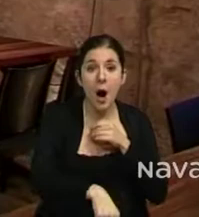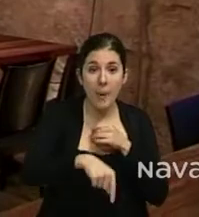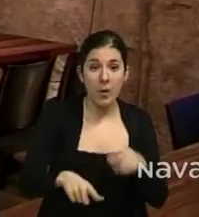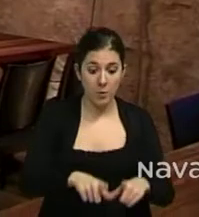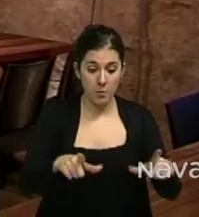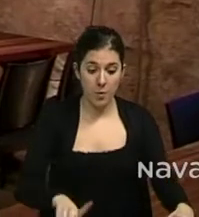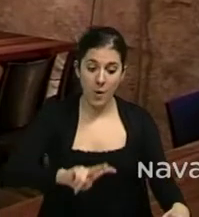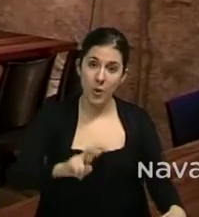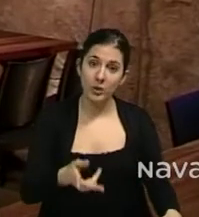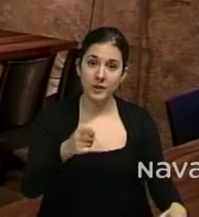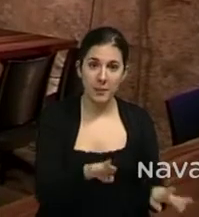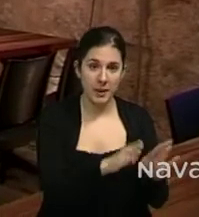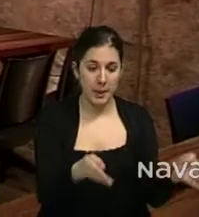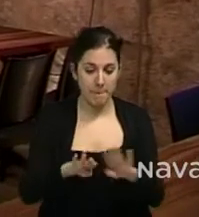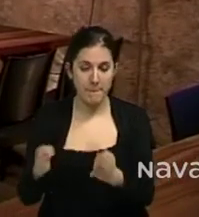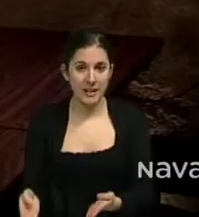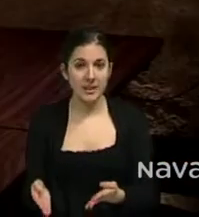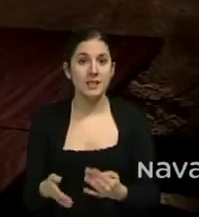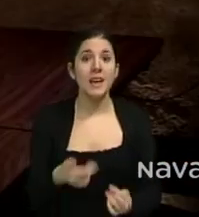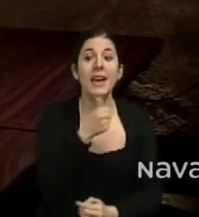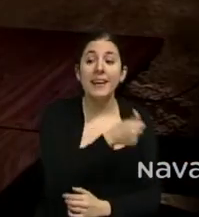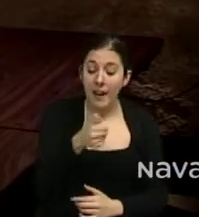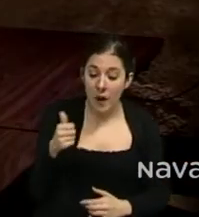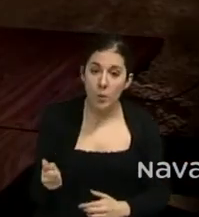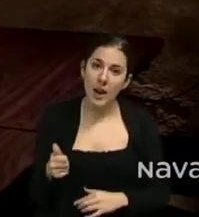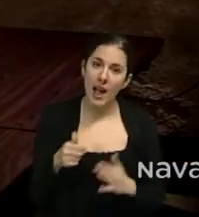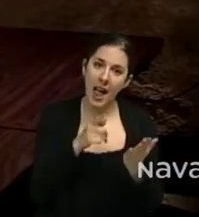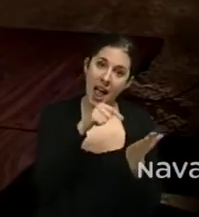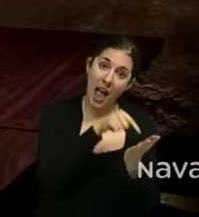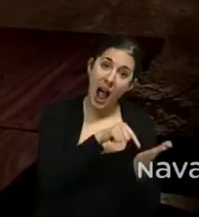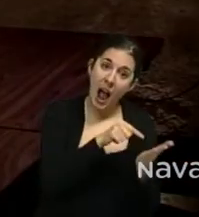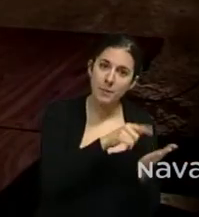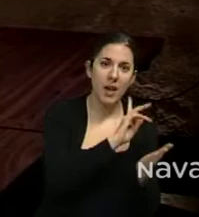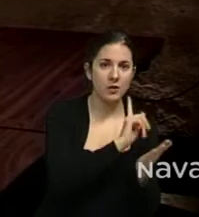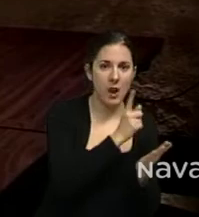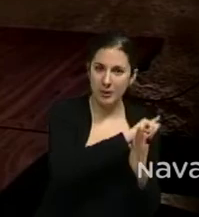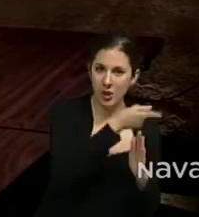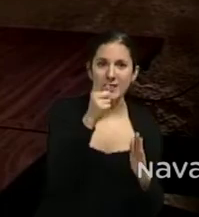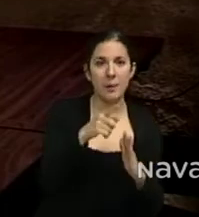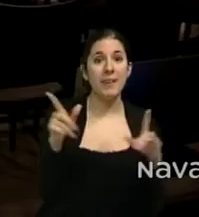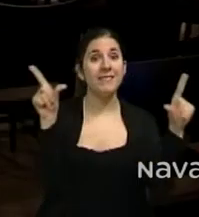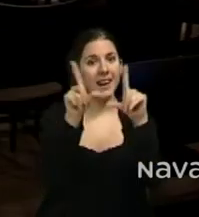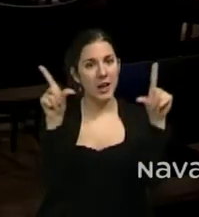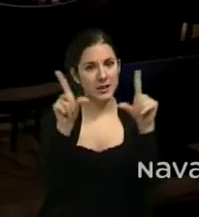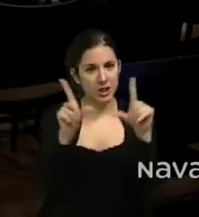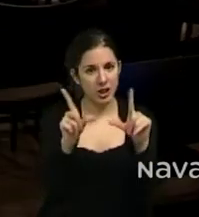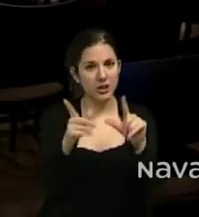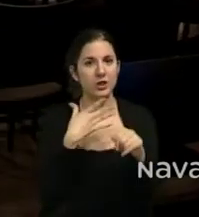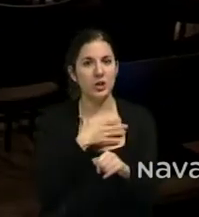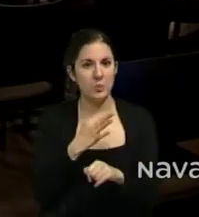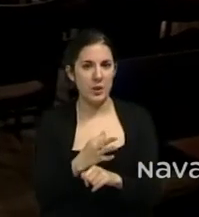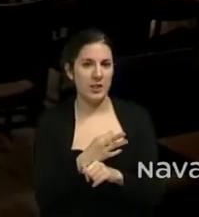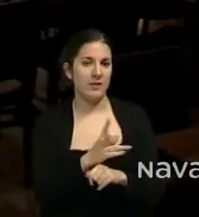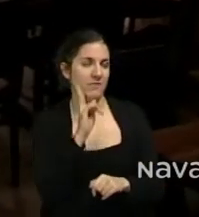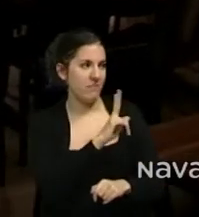mesas que cada mesa dispone no sólo de un iPad sino de una televisión en que puedes manejar el contenido del iPad y